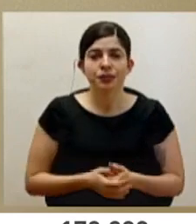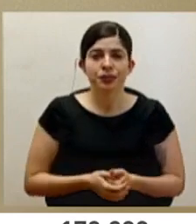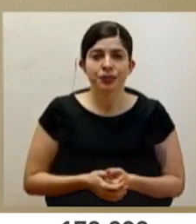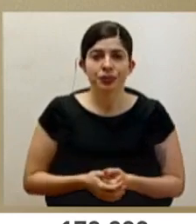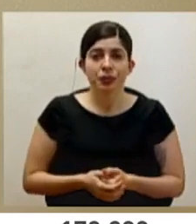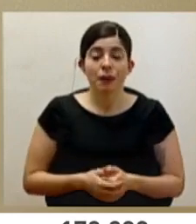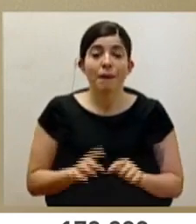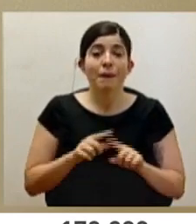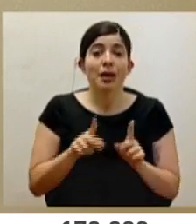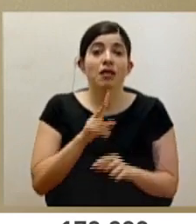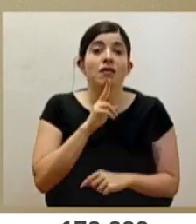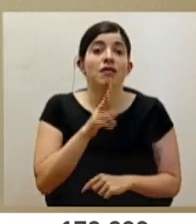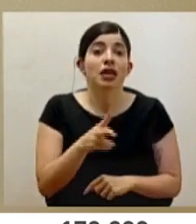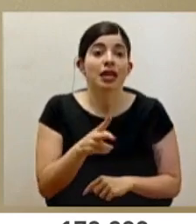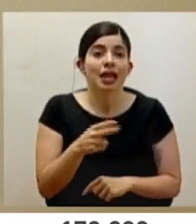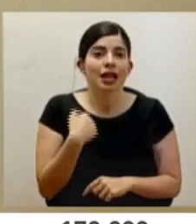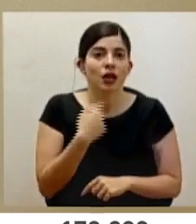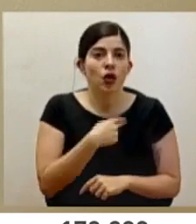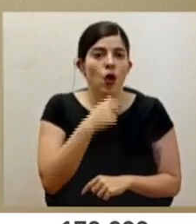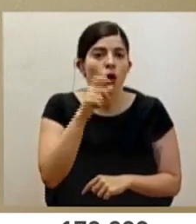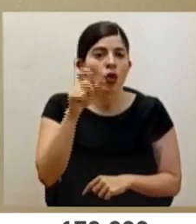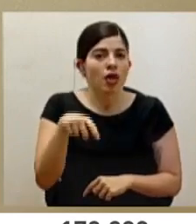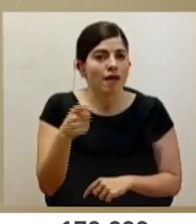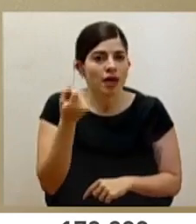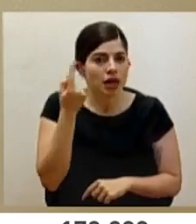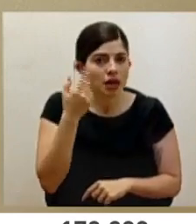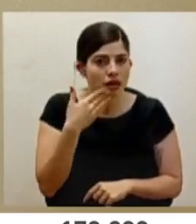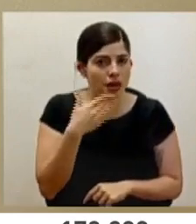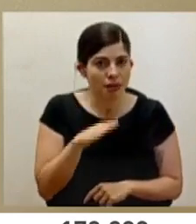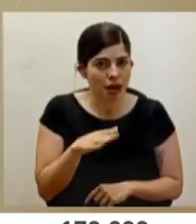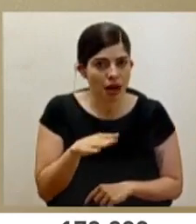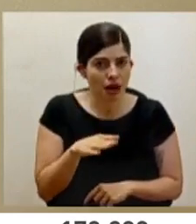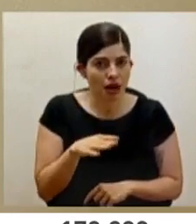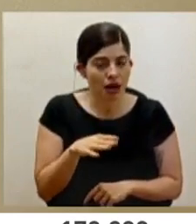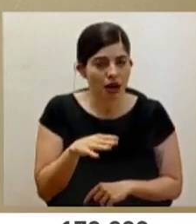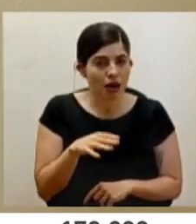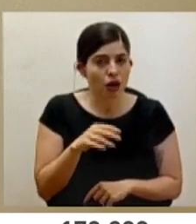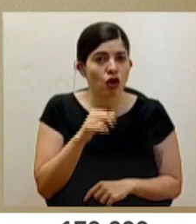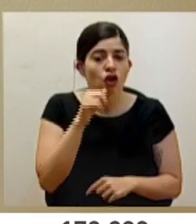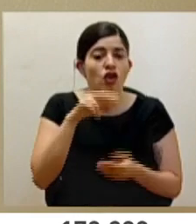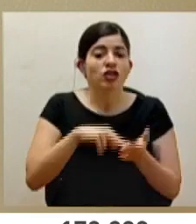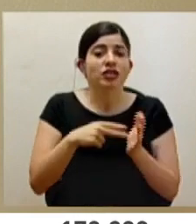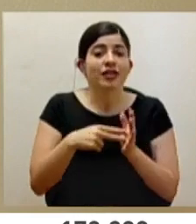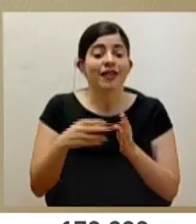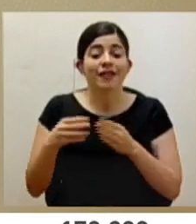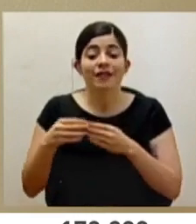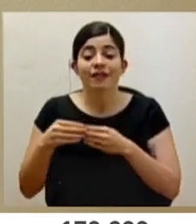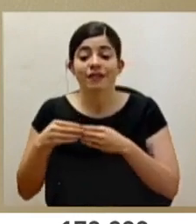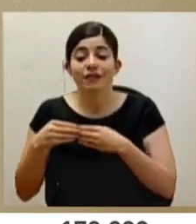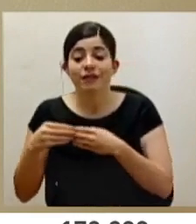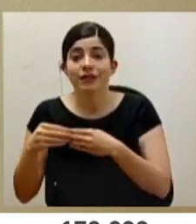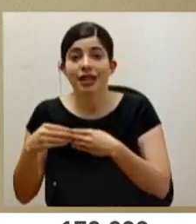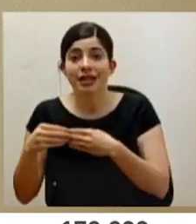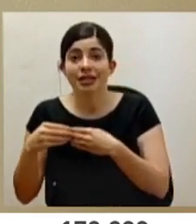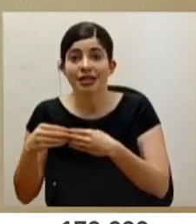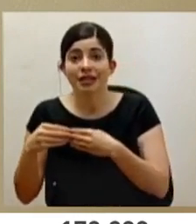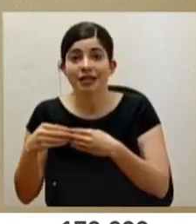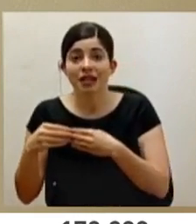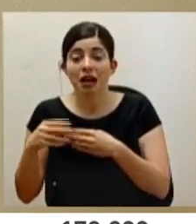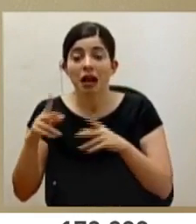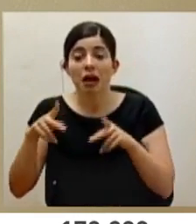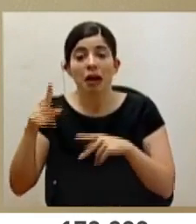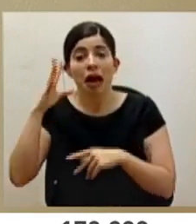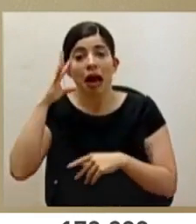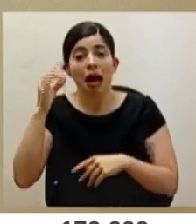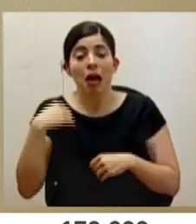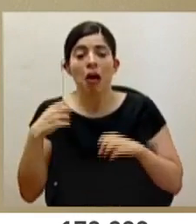Pero lo cierto es que no debemos malinterpretar que podamos flexibilizar o dar espacio